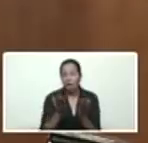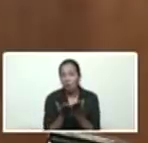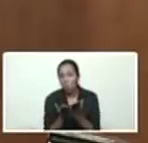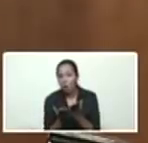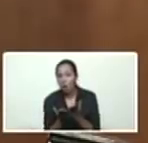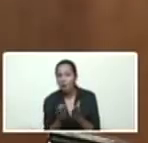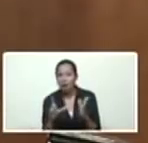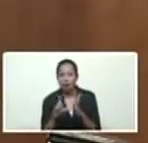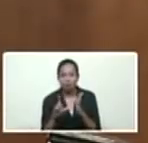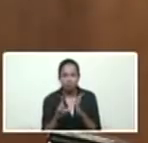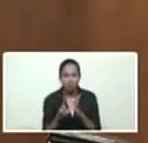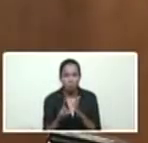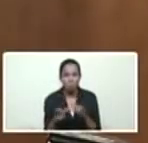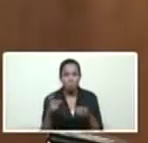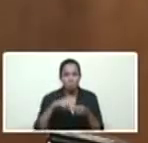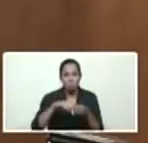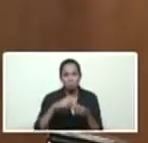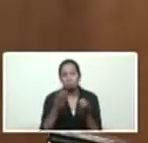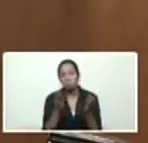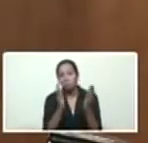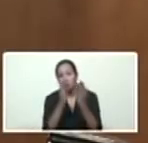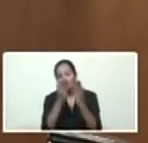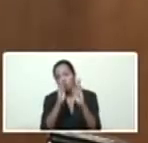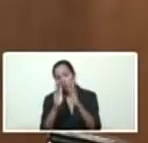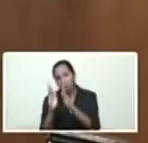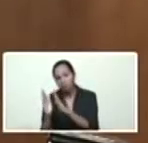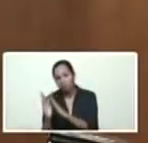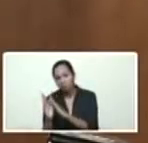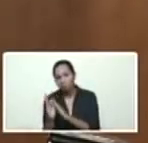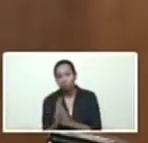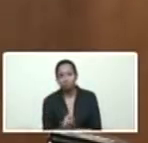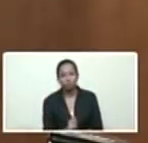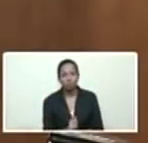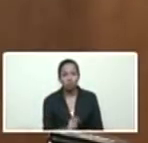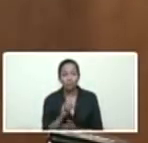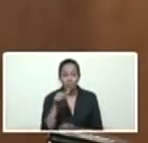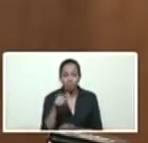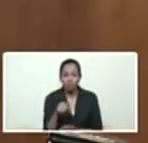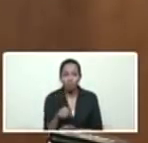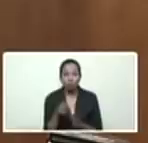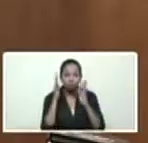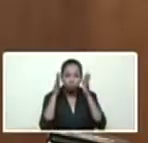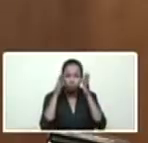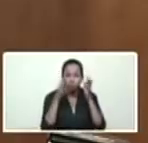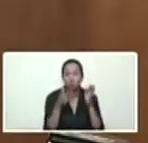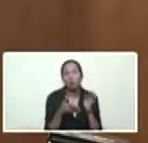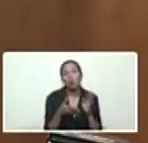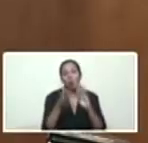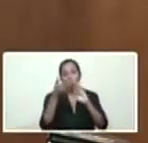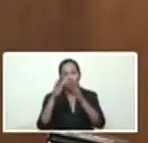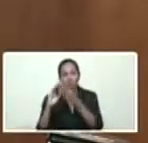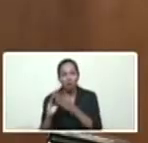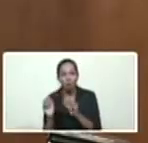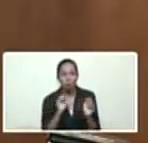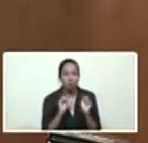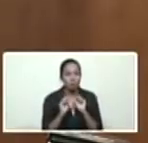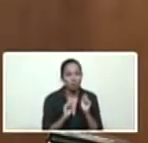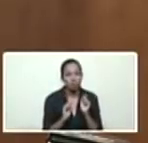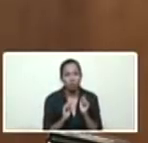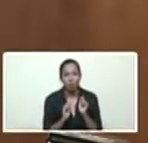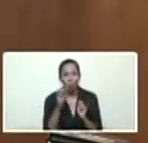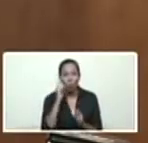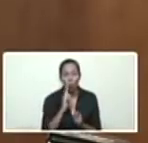sirven de punto de coordinación, junto a las UCH, los consejos comunales, el movimiento bolivariano de familia,